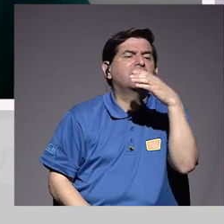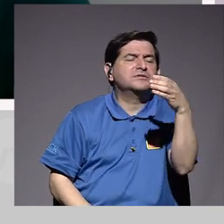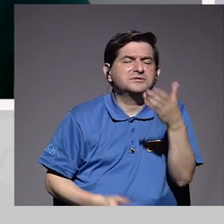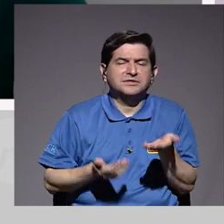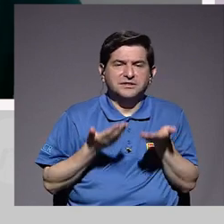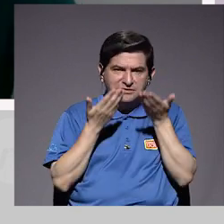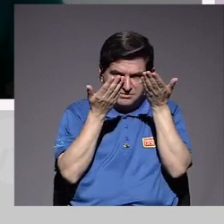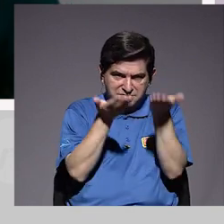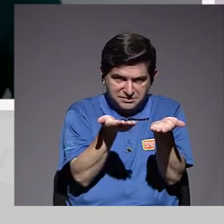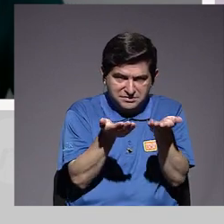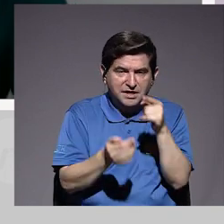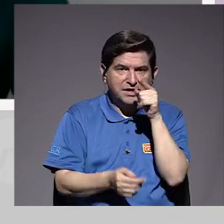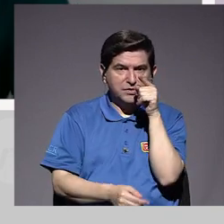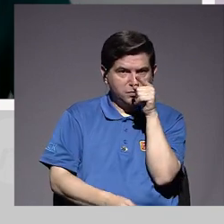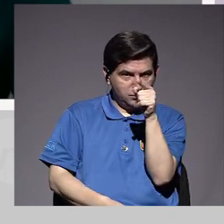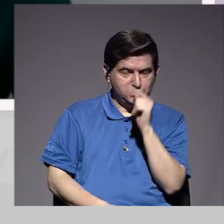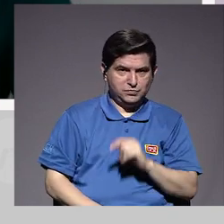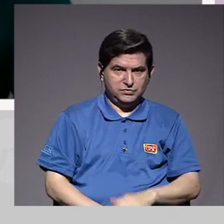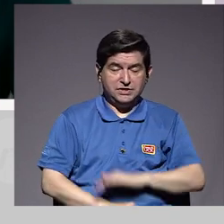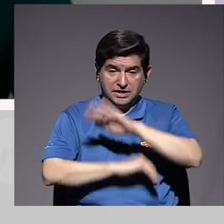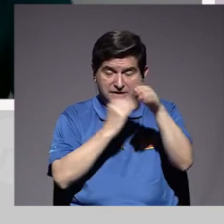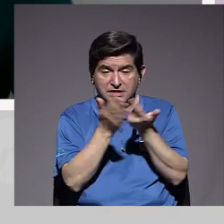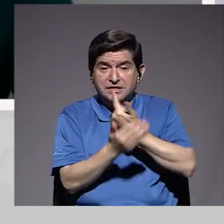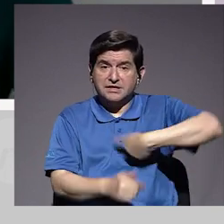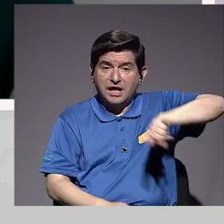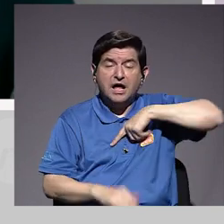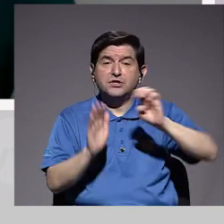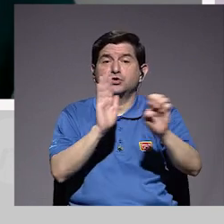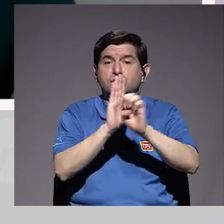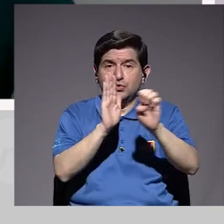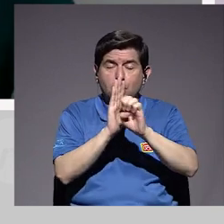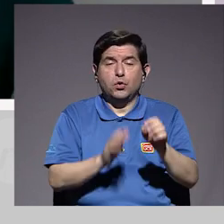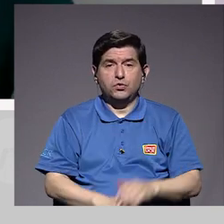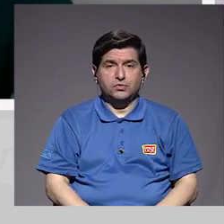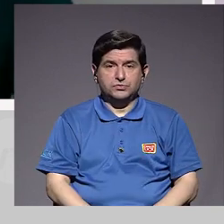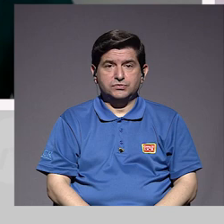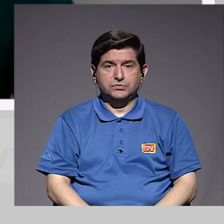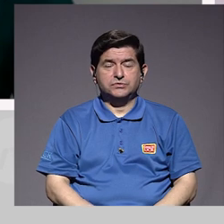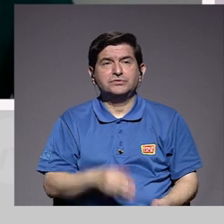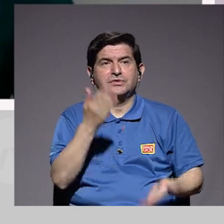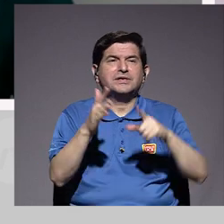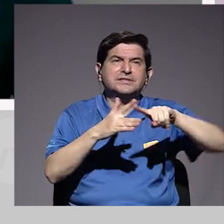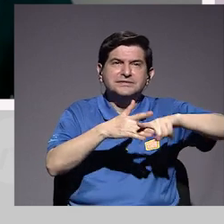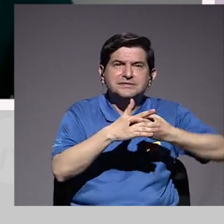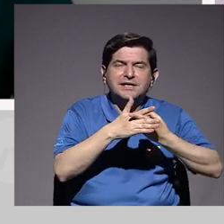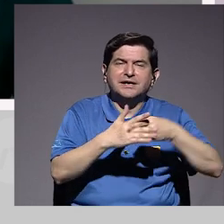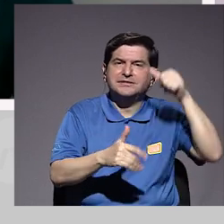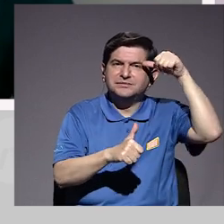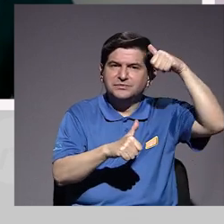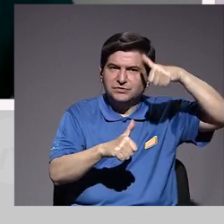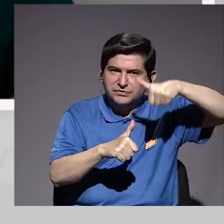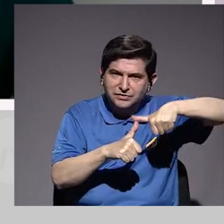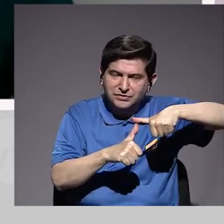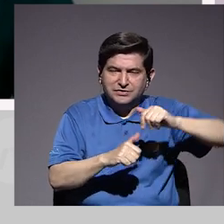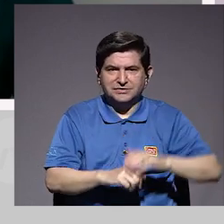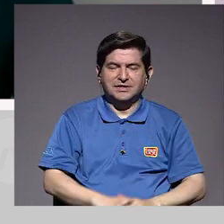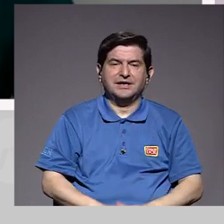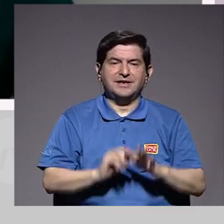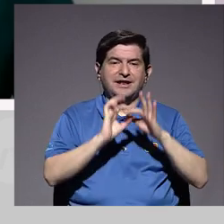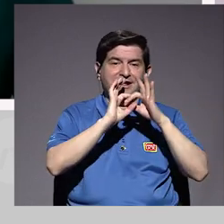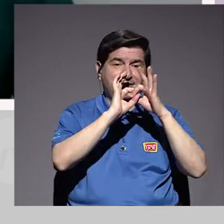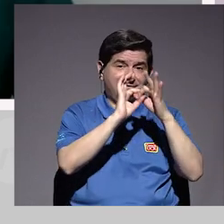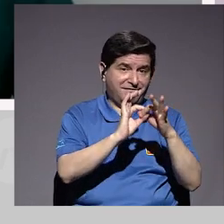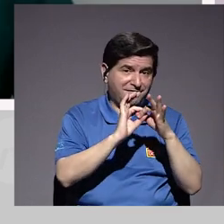recomendaciones le podría dar usted a, bueno, a todos nosotros? Por ejemplo, tal vez empezar por retomar, ¿verdad? Que